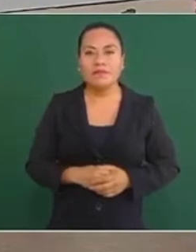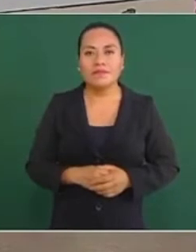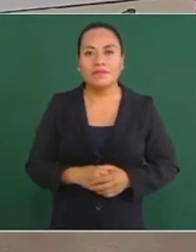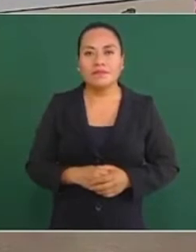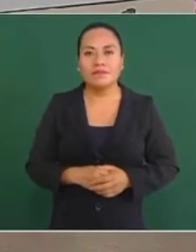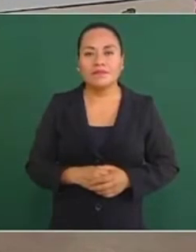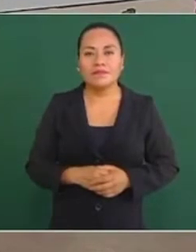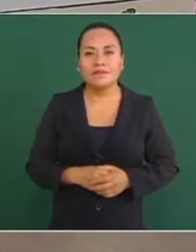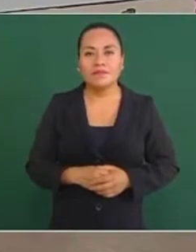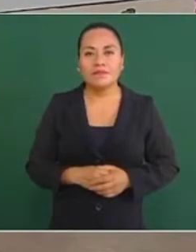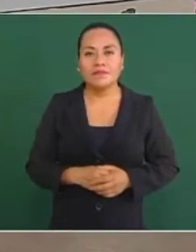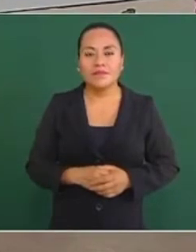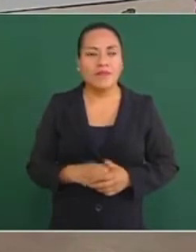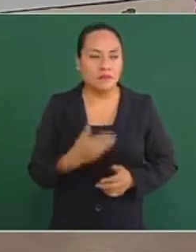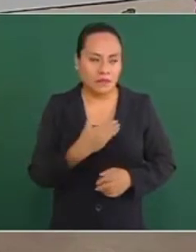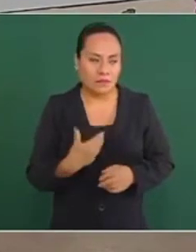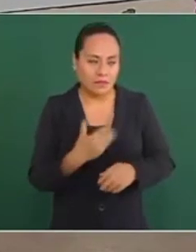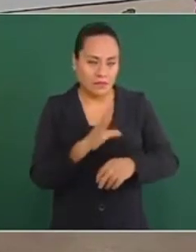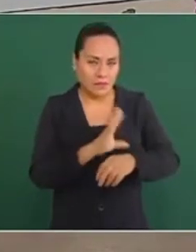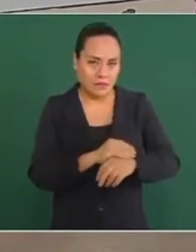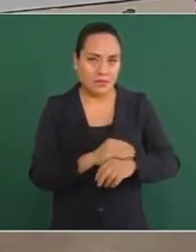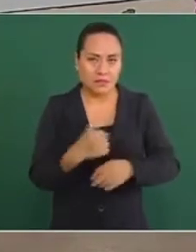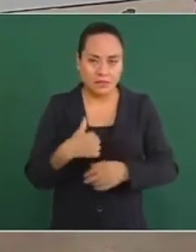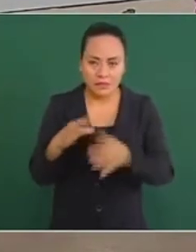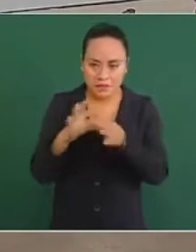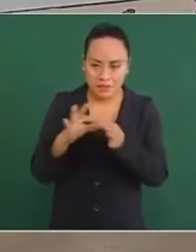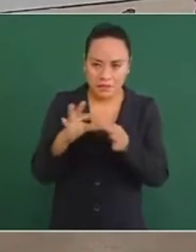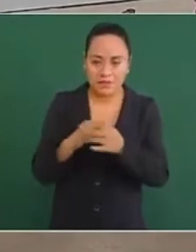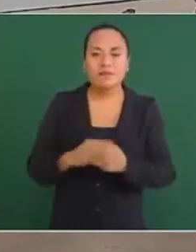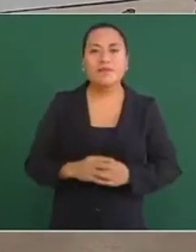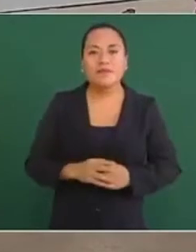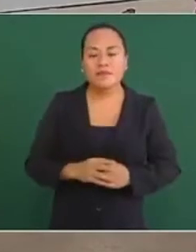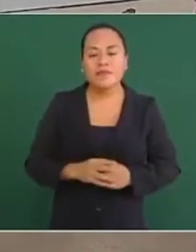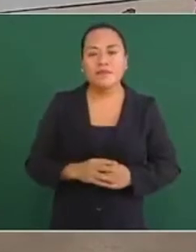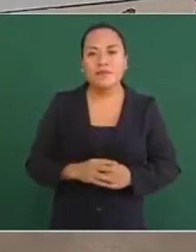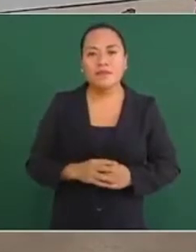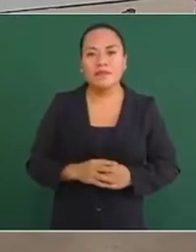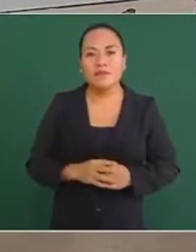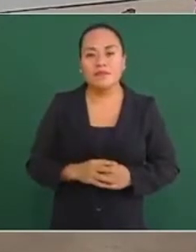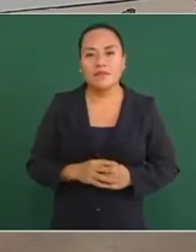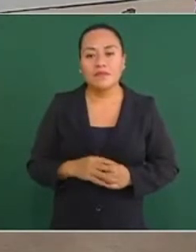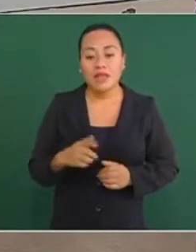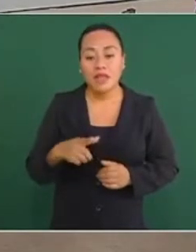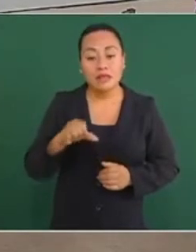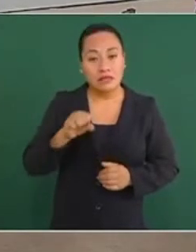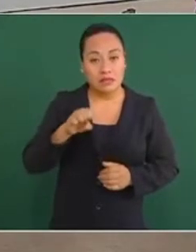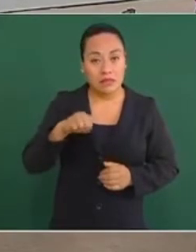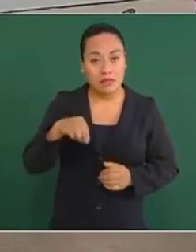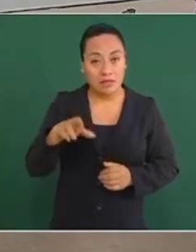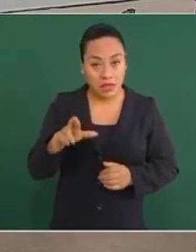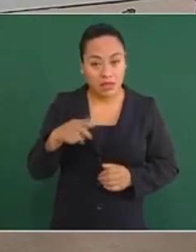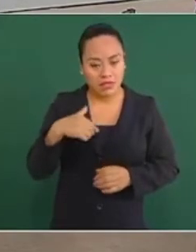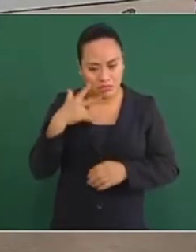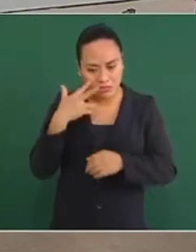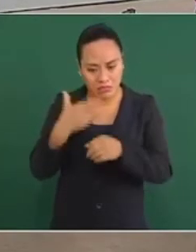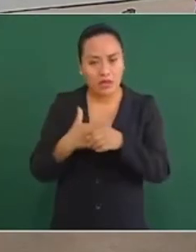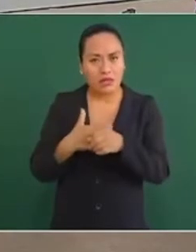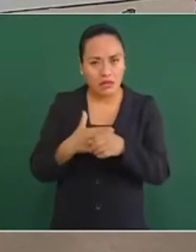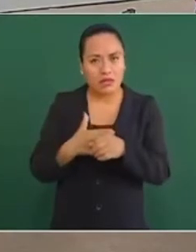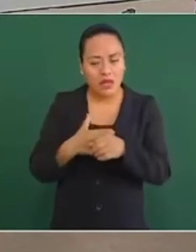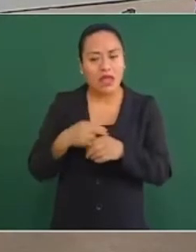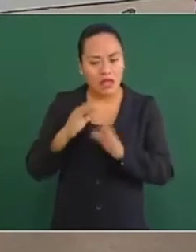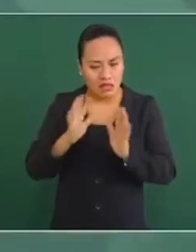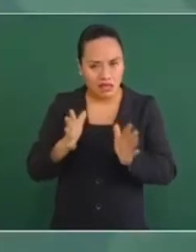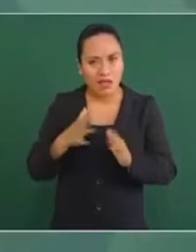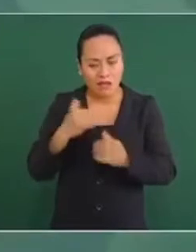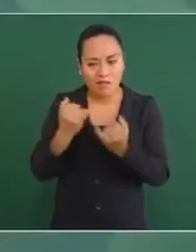Con permiso, señor presidente. Igualmente, por el lado de la Secretaría de Marina, sí se ha detectado ese